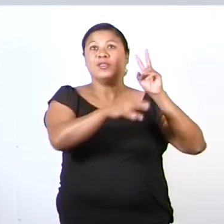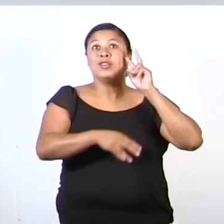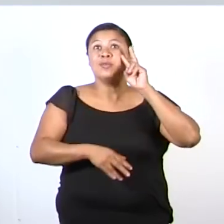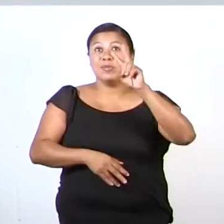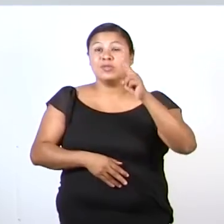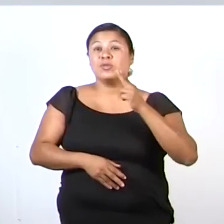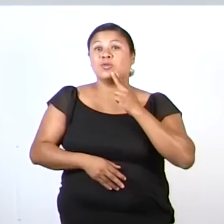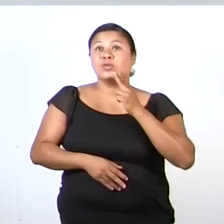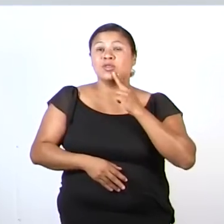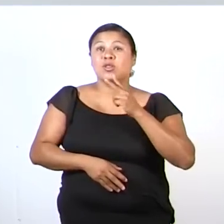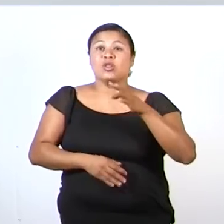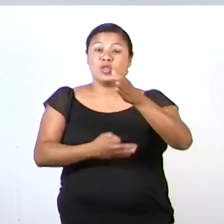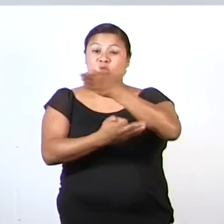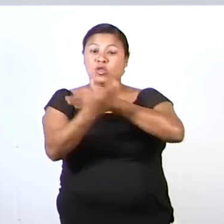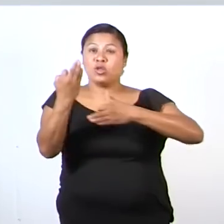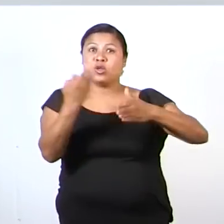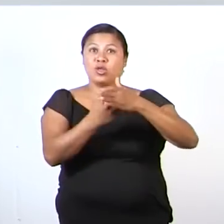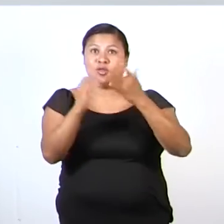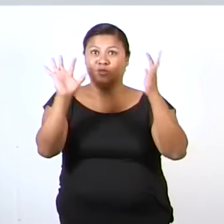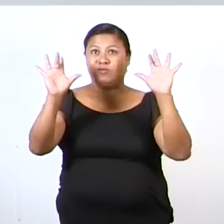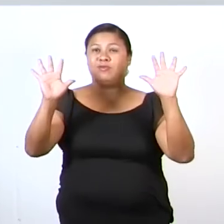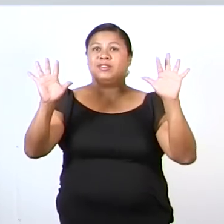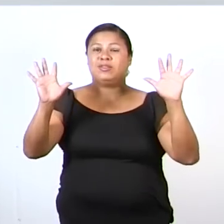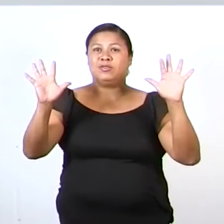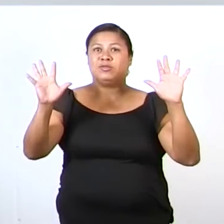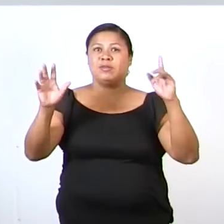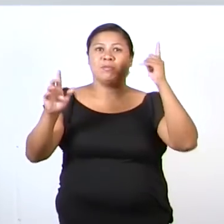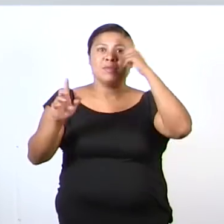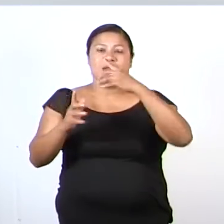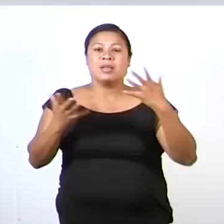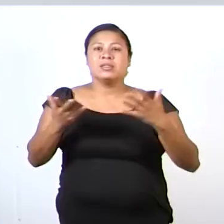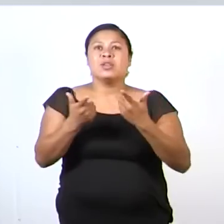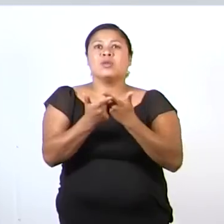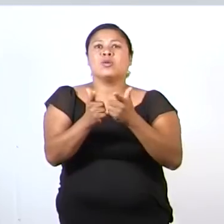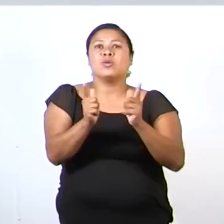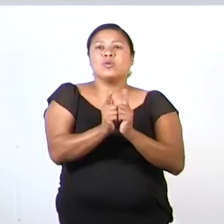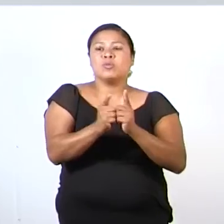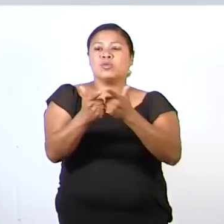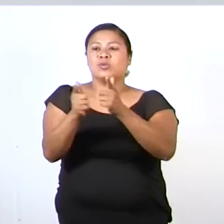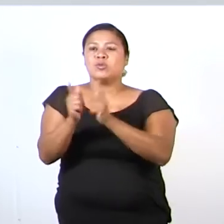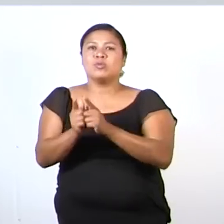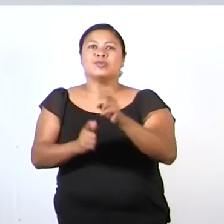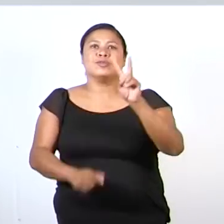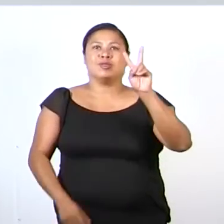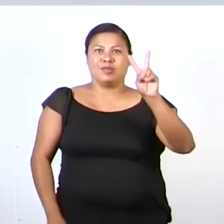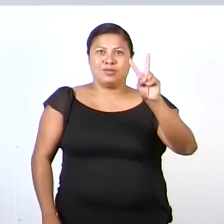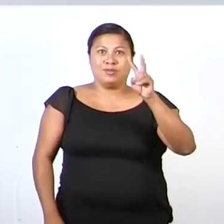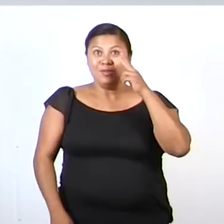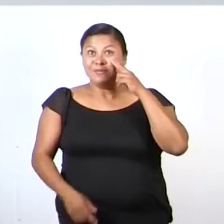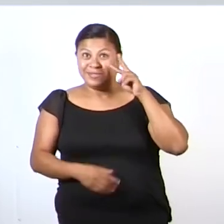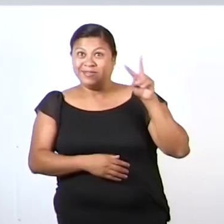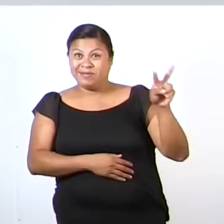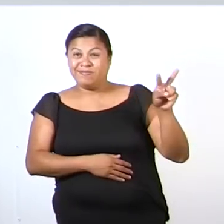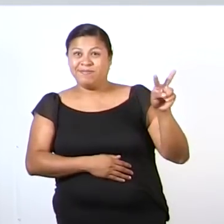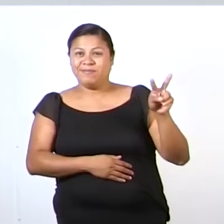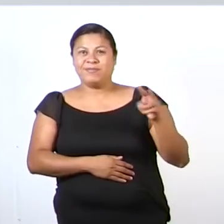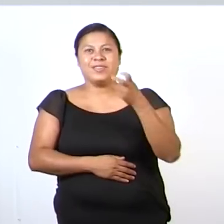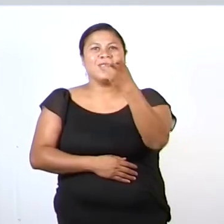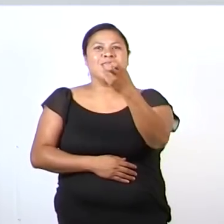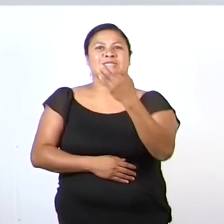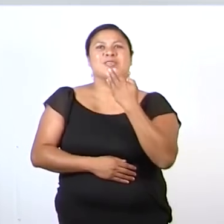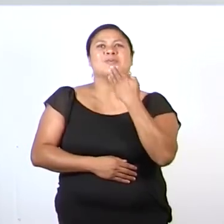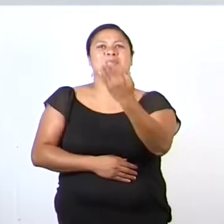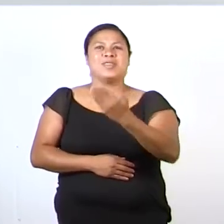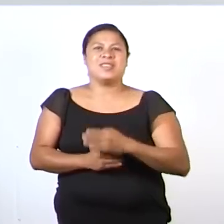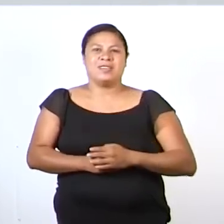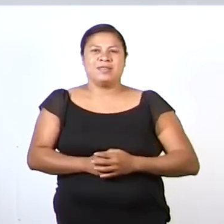ocupado todos los dedos de las manos para formar las colecciones. ¿Lo viste? ¡Excelente!